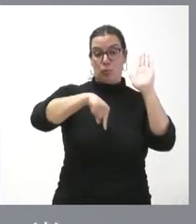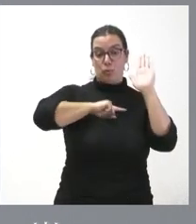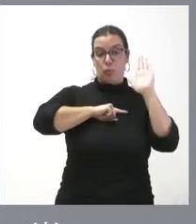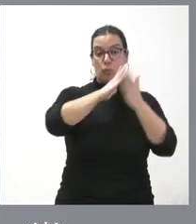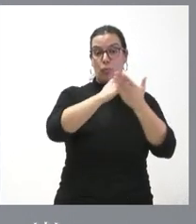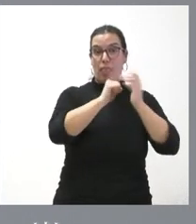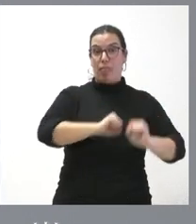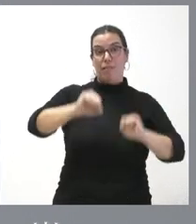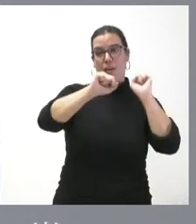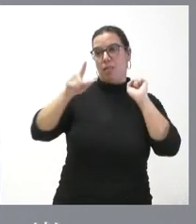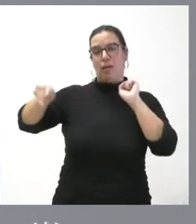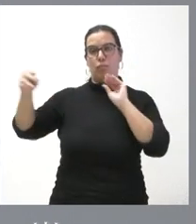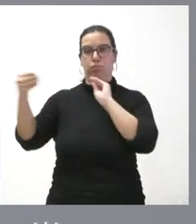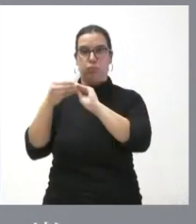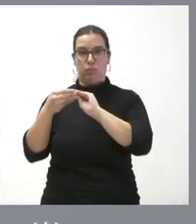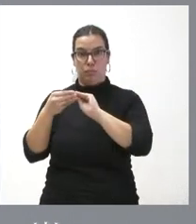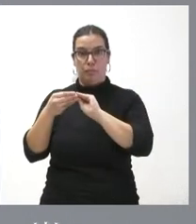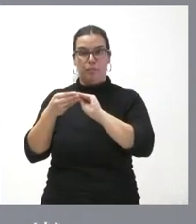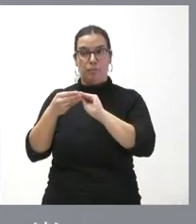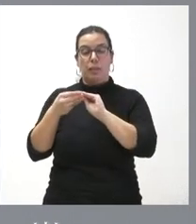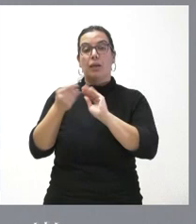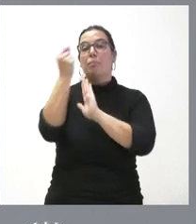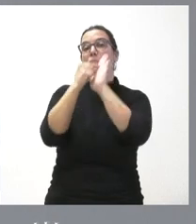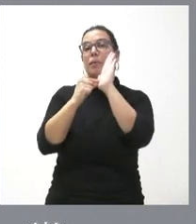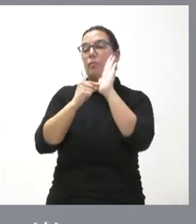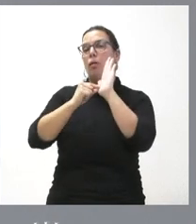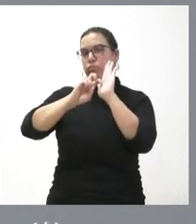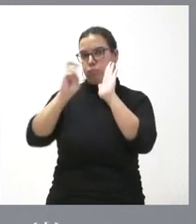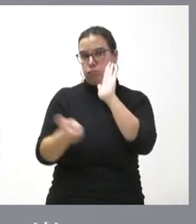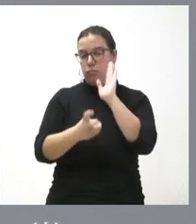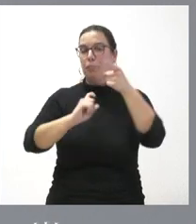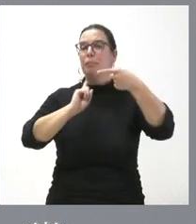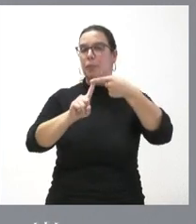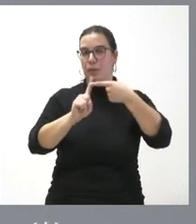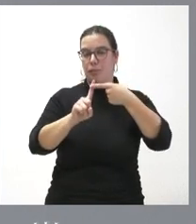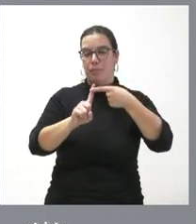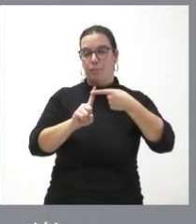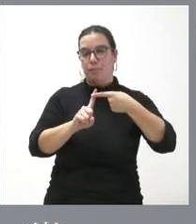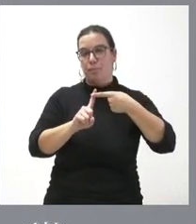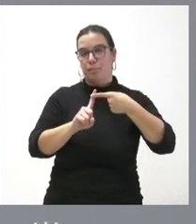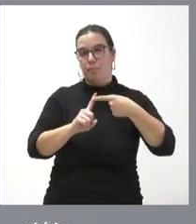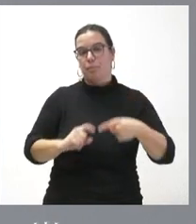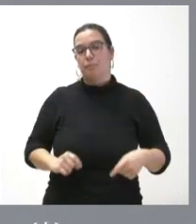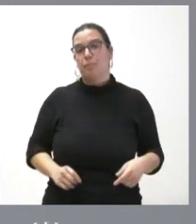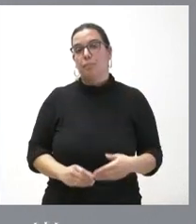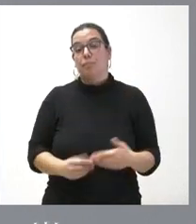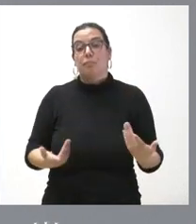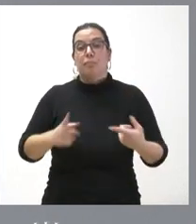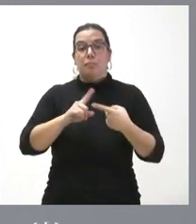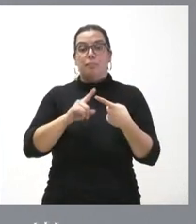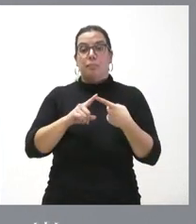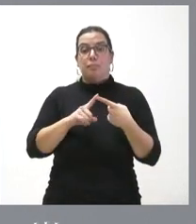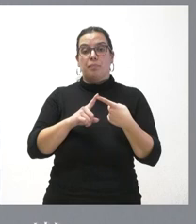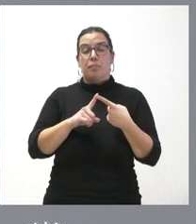comunidad autónoma que son varios primero que la existencia de algunos